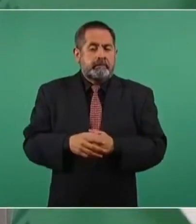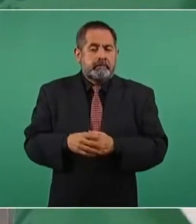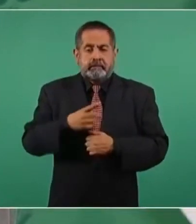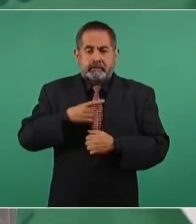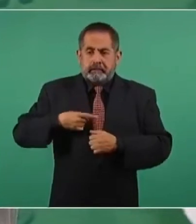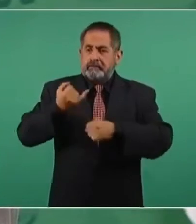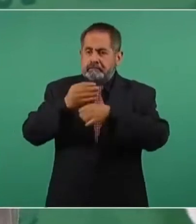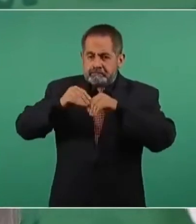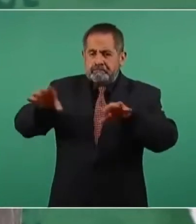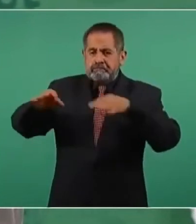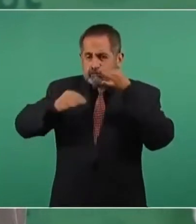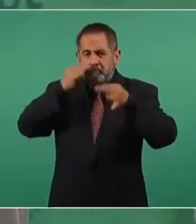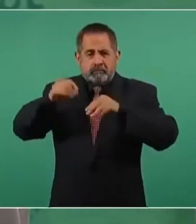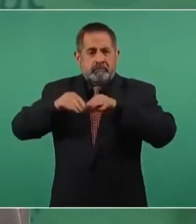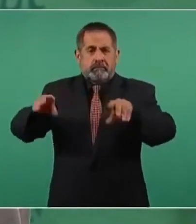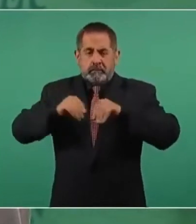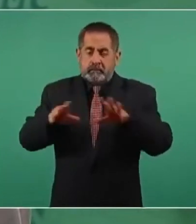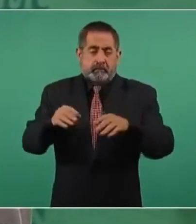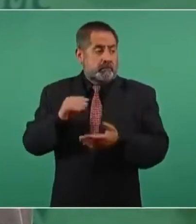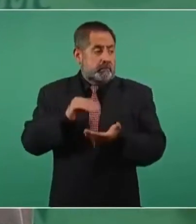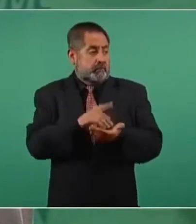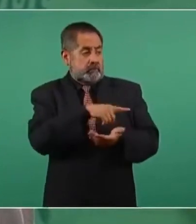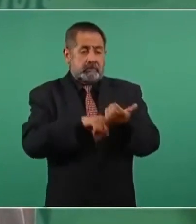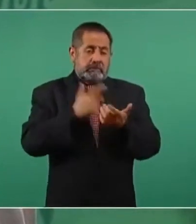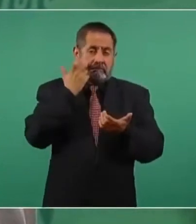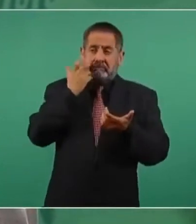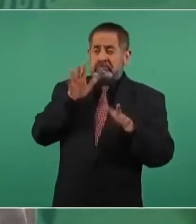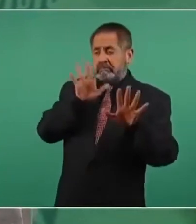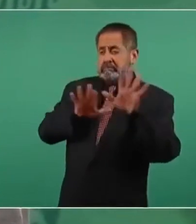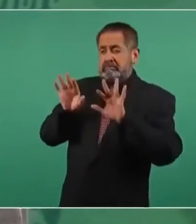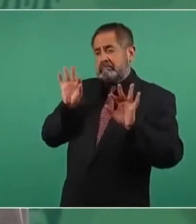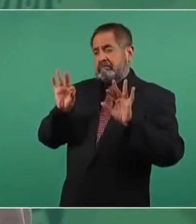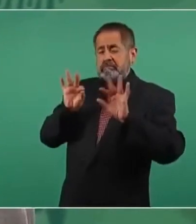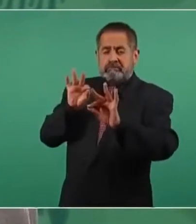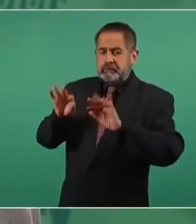que estar informando a la gente todavía hay mucha manipulación hay que estar